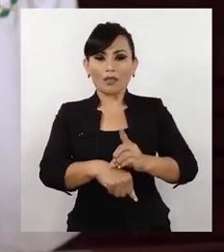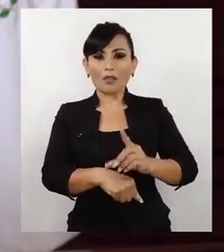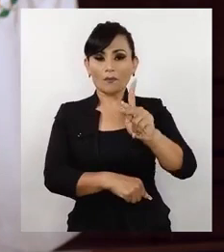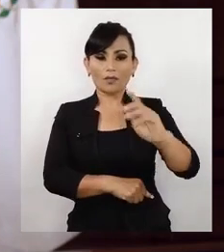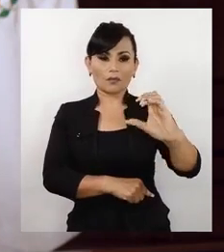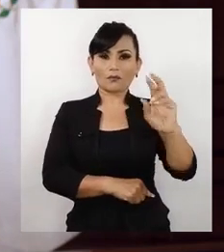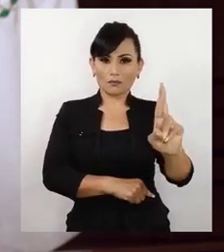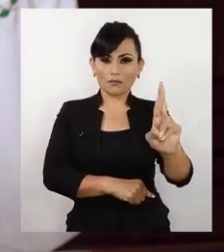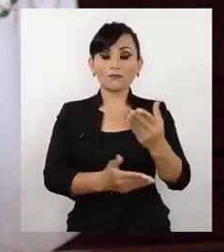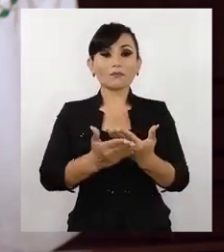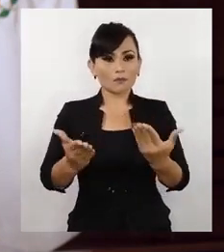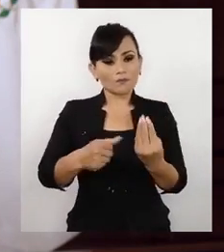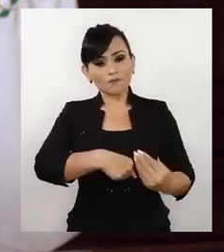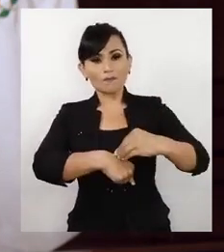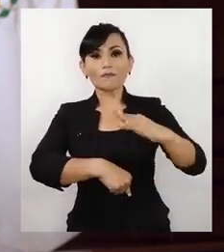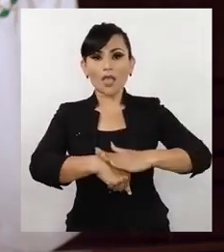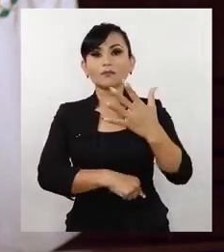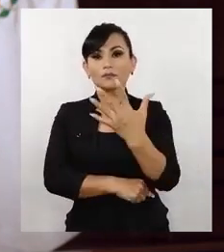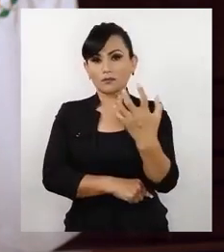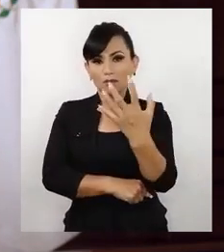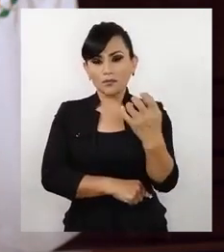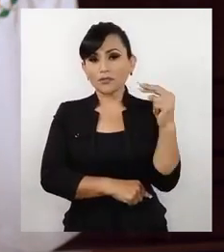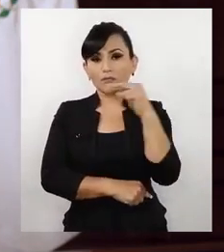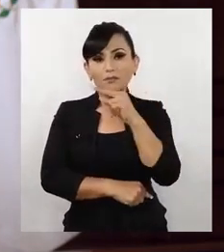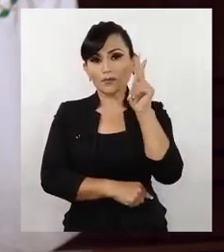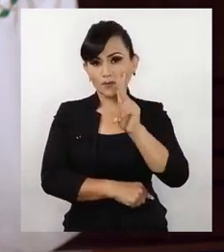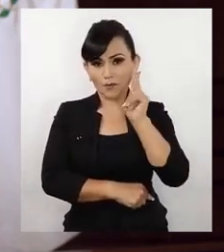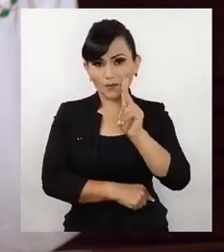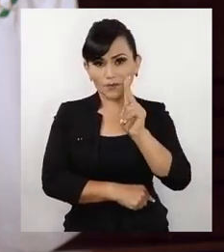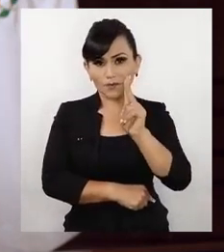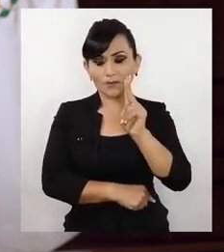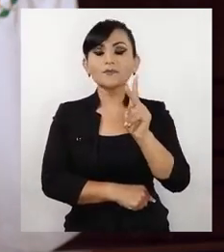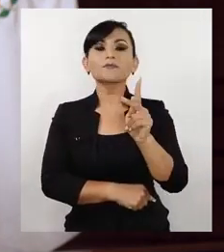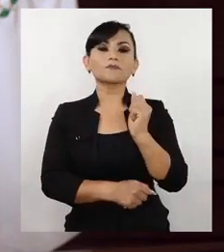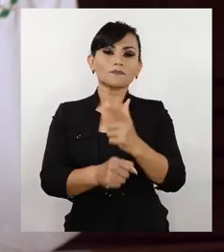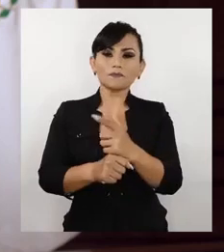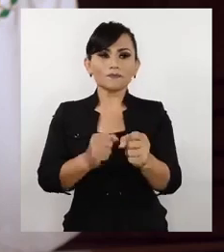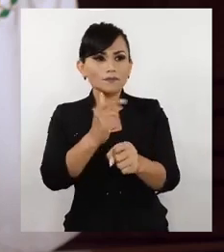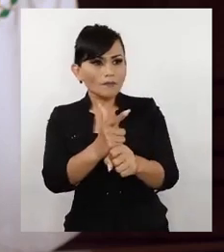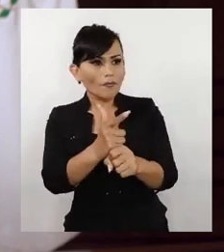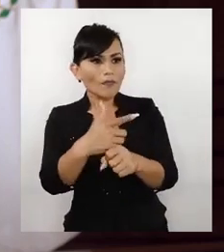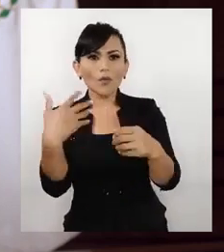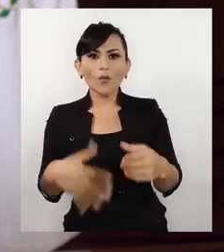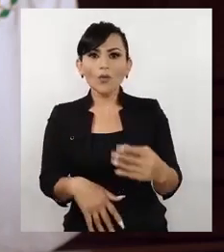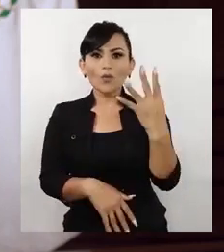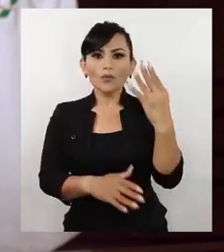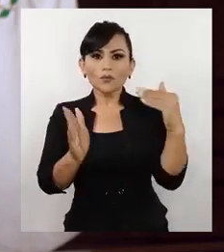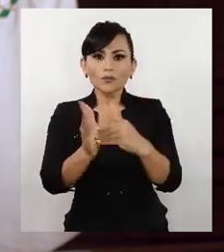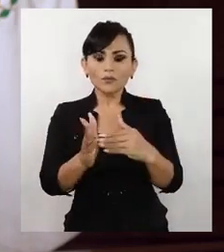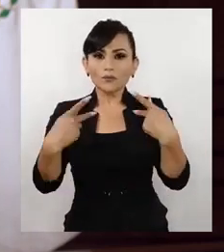En octubre alcanzamos un promedio de mil pruebas diarias de PCR y agregaremos